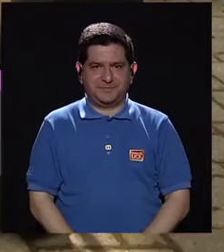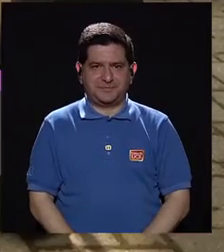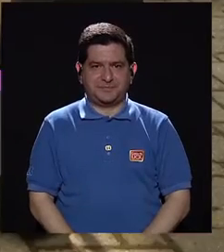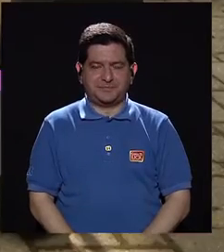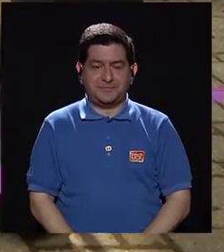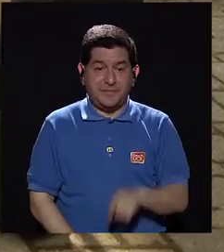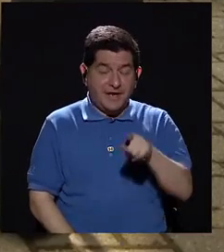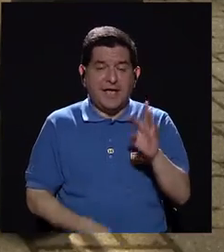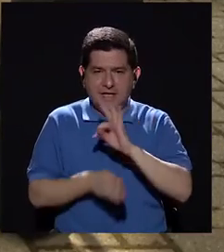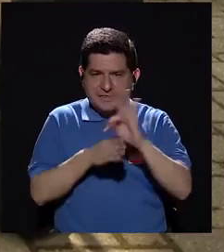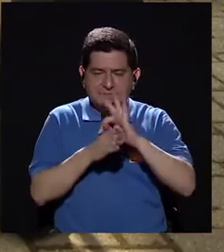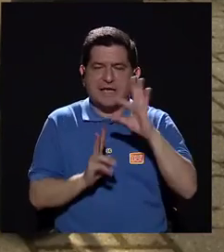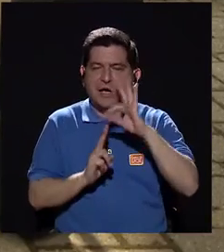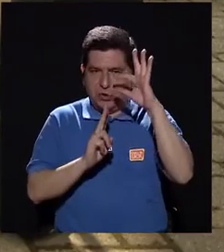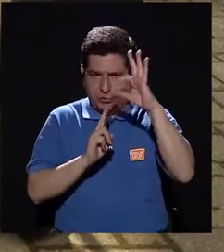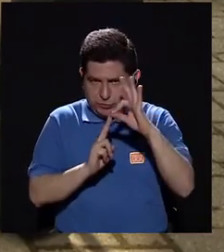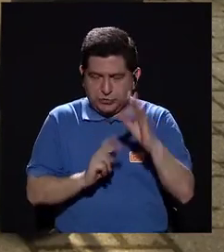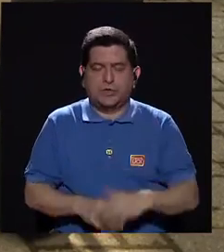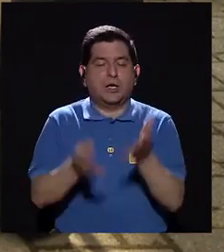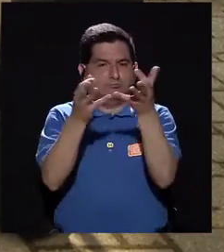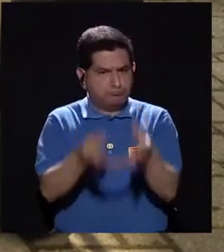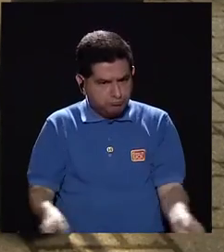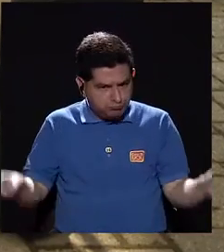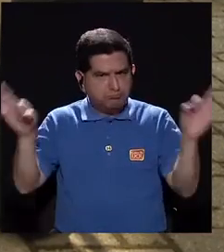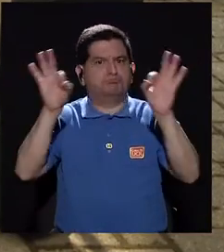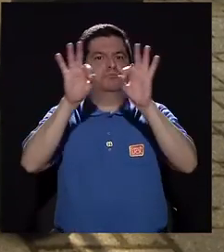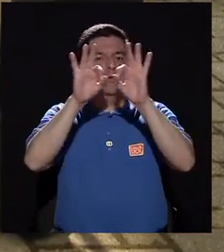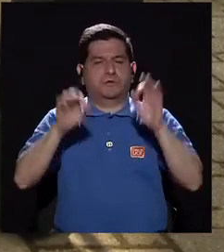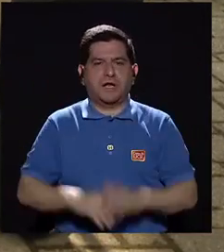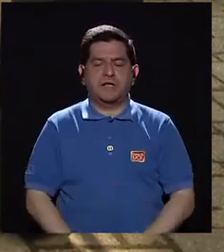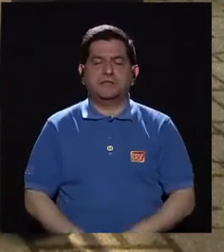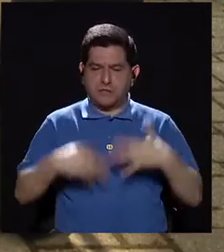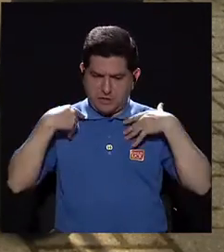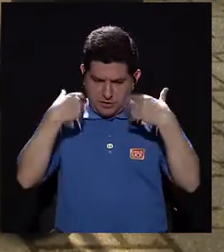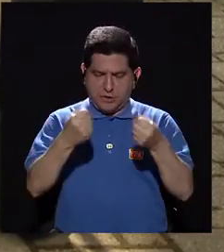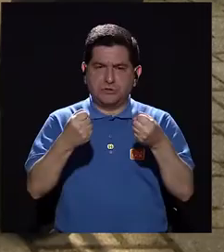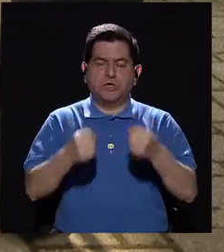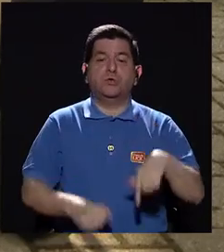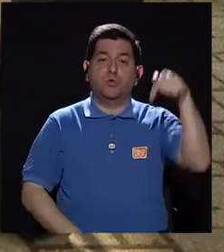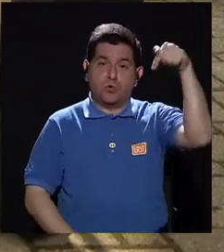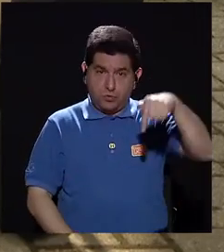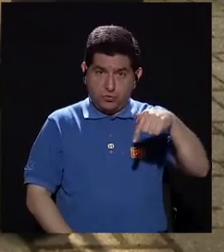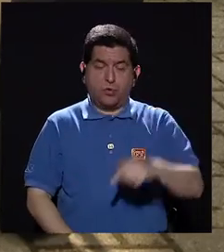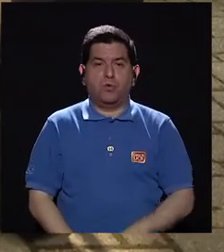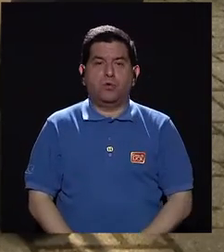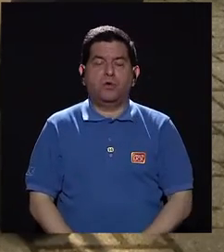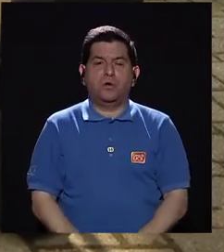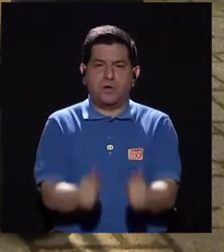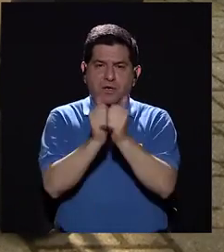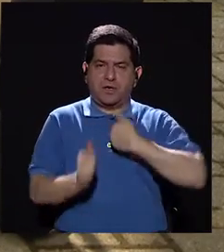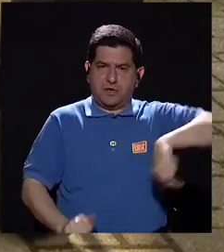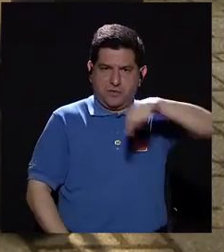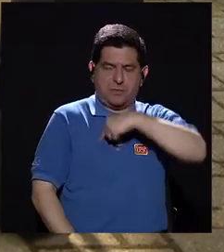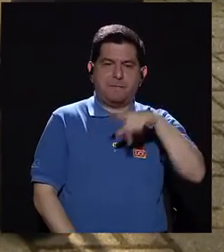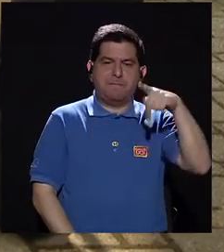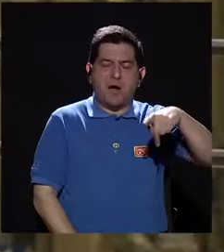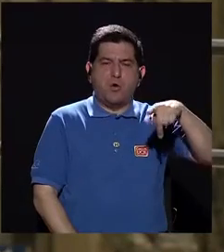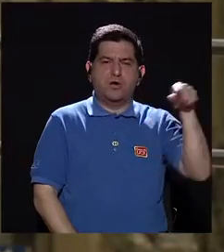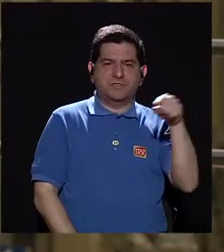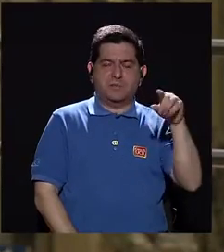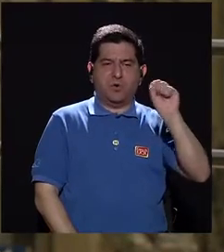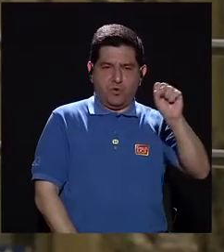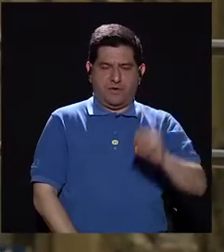esta terapia alternativa es muy importante para la salud. Y hoy para esto nos acompaña